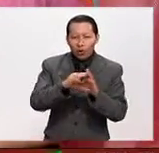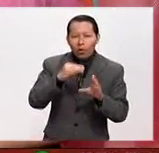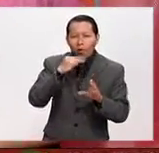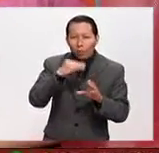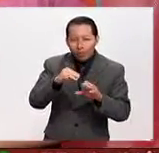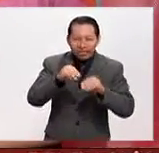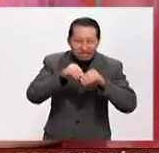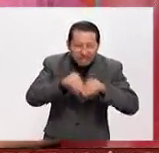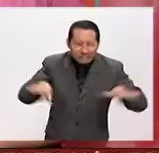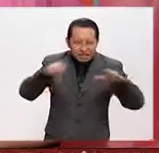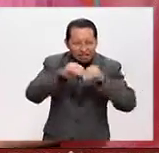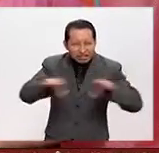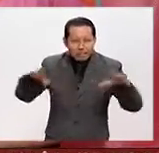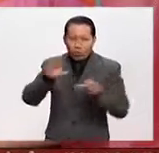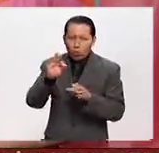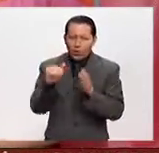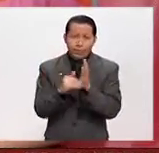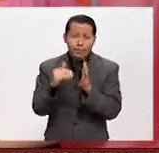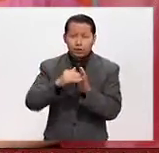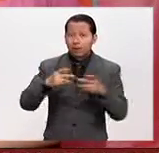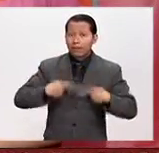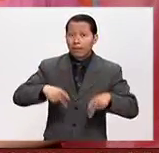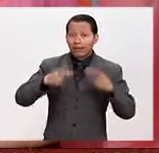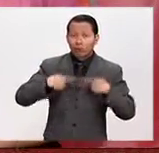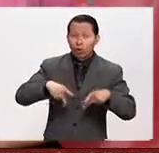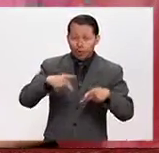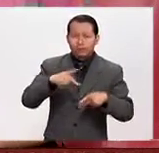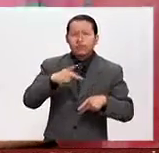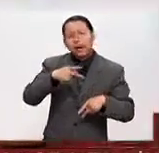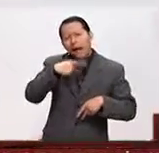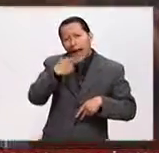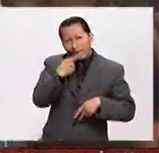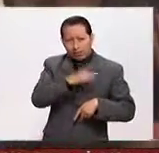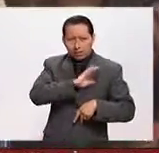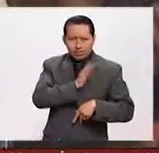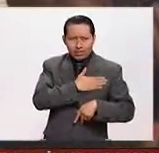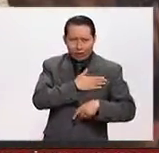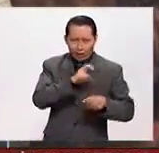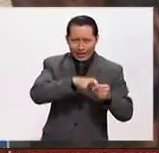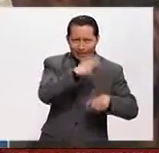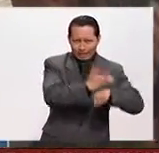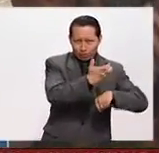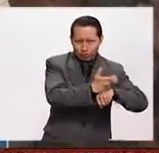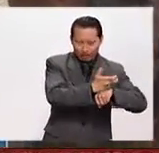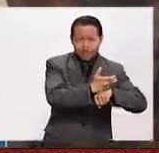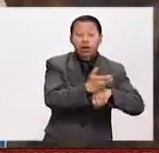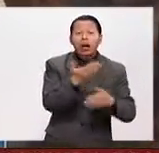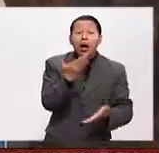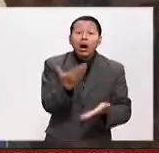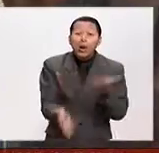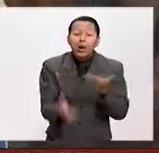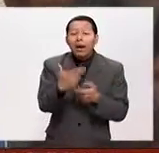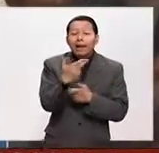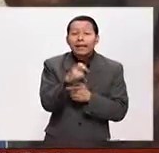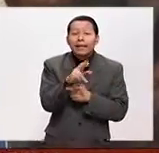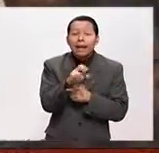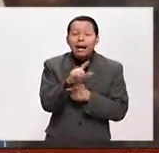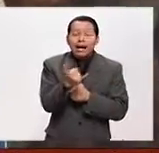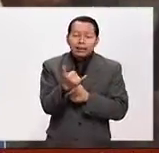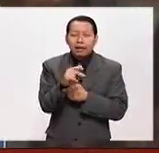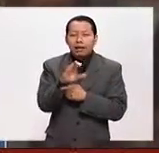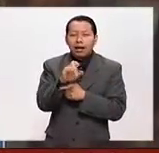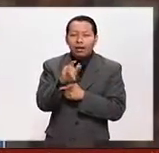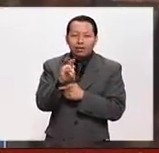de 40 millones de personas que hablan español en Estados Unidos, ahora la candidata virtual demócrata Hillary Clinton abrió